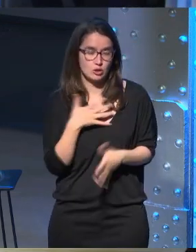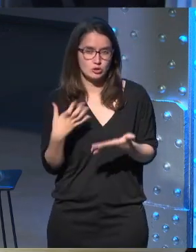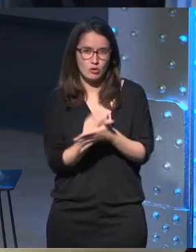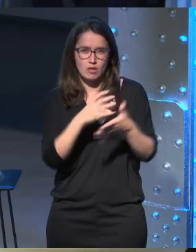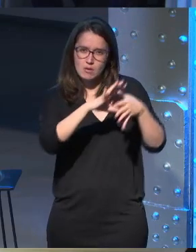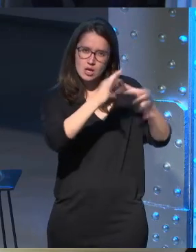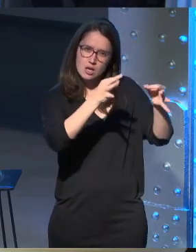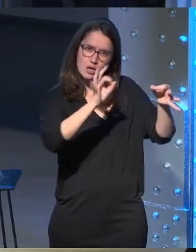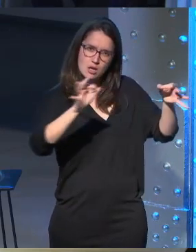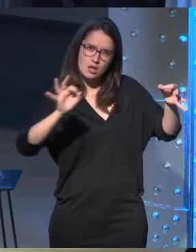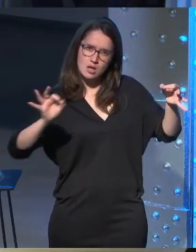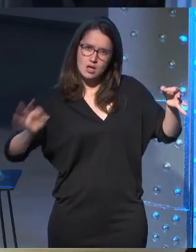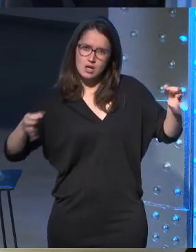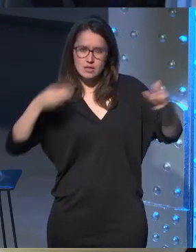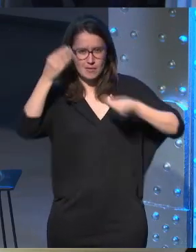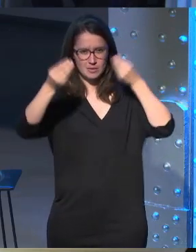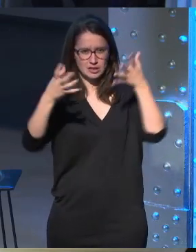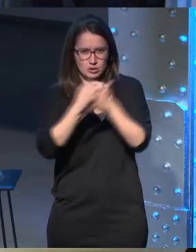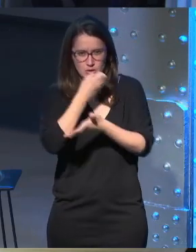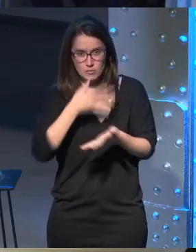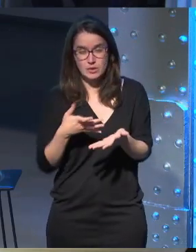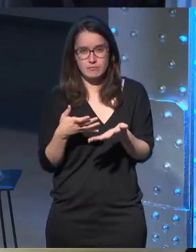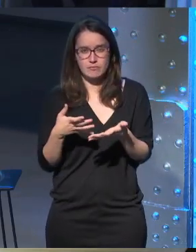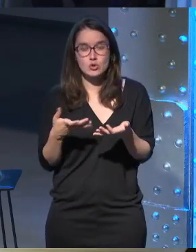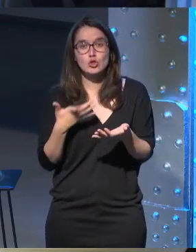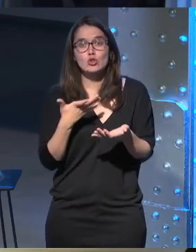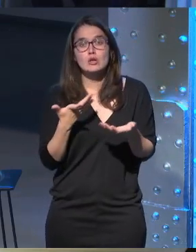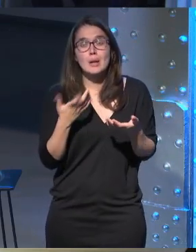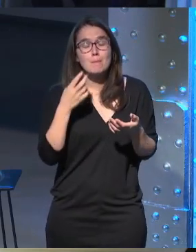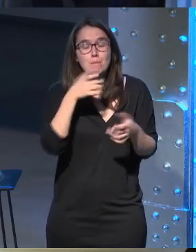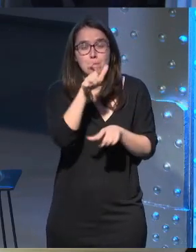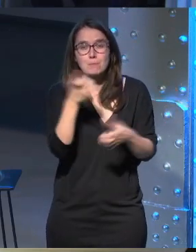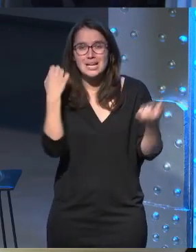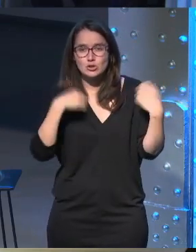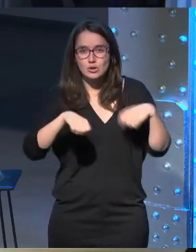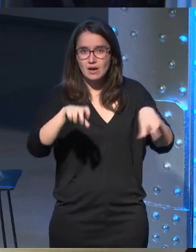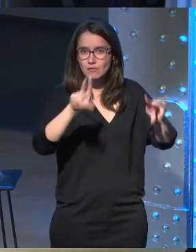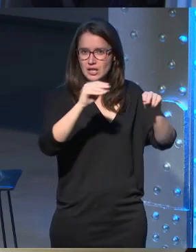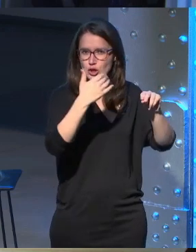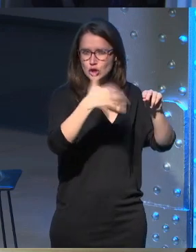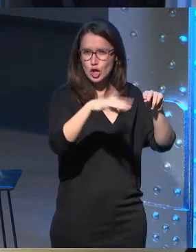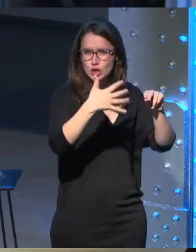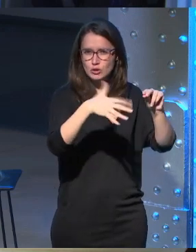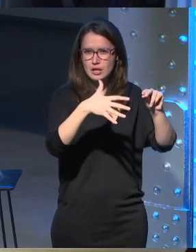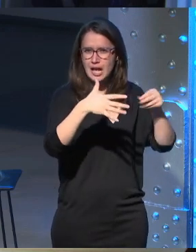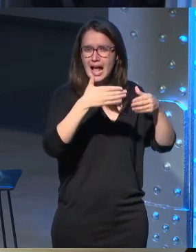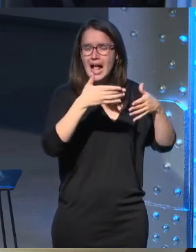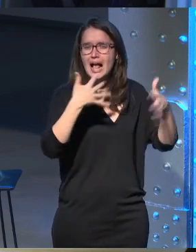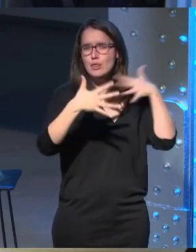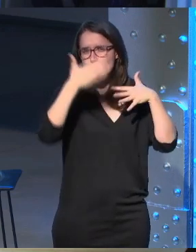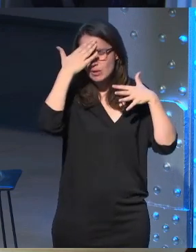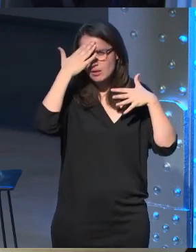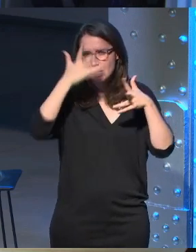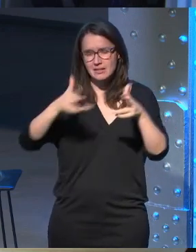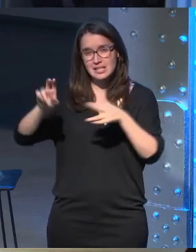tenemos que pensar en esas cuestiones ¿dónde queremos que acabe el que esté mirando el personaje cuando acabe una escena? ¿dónde va a estar la acción principal de la siguiente